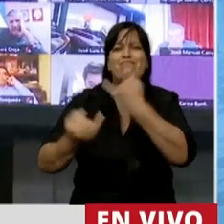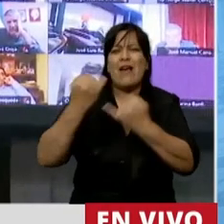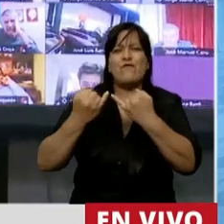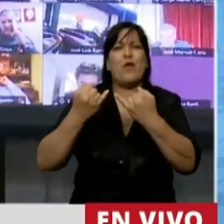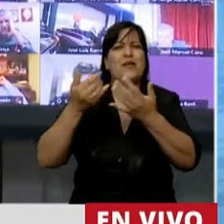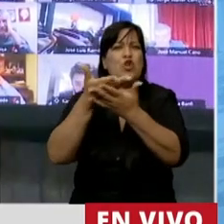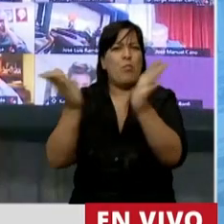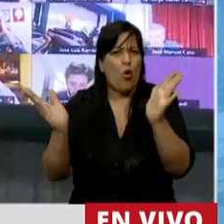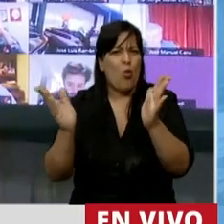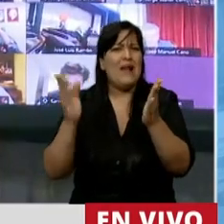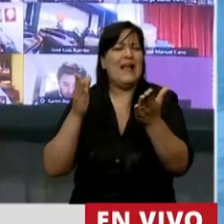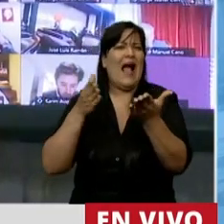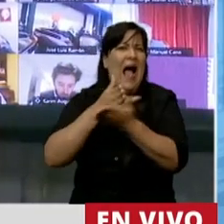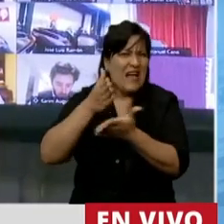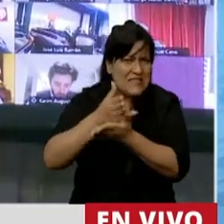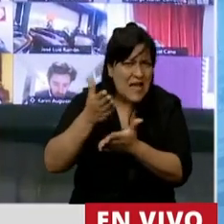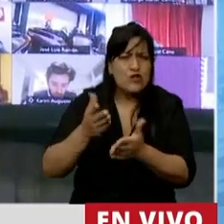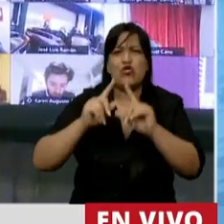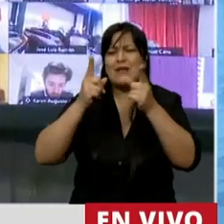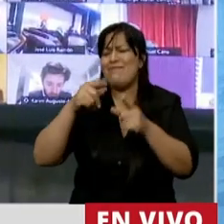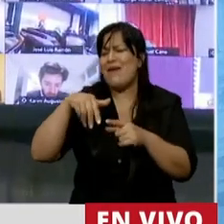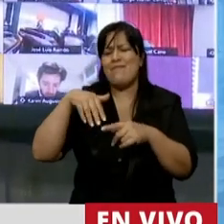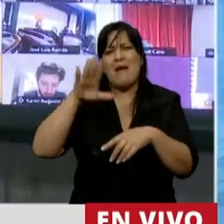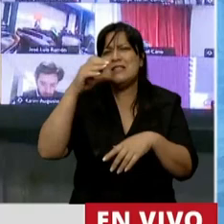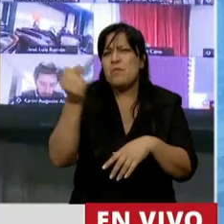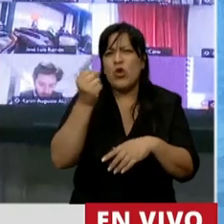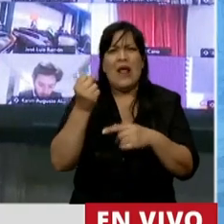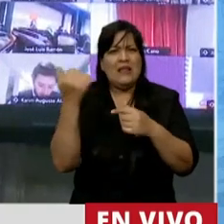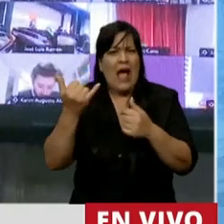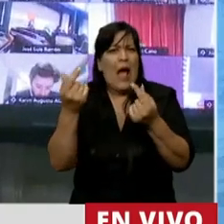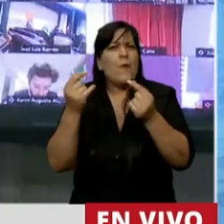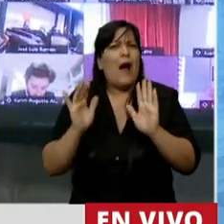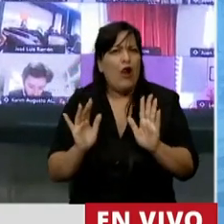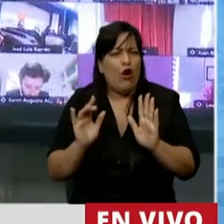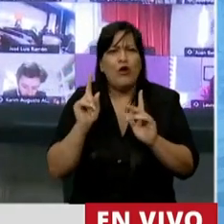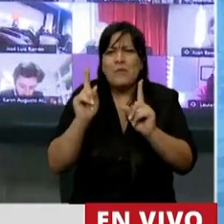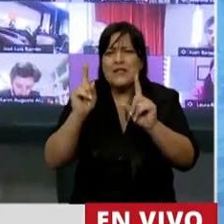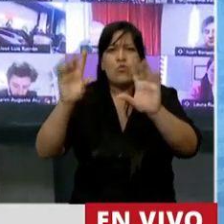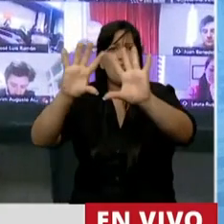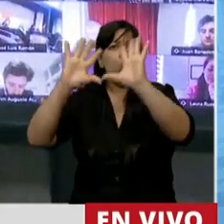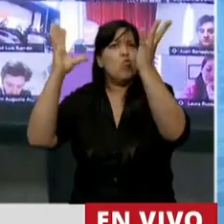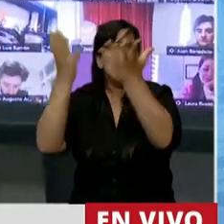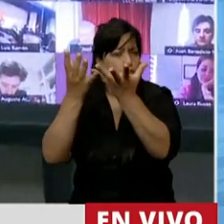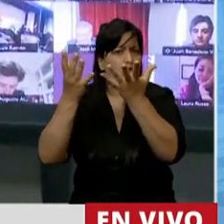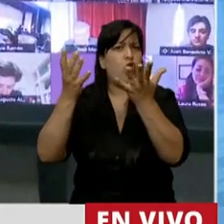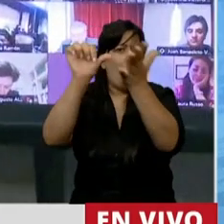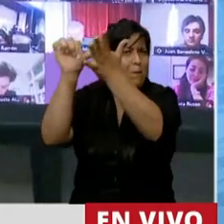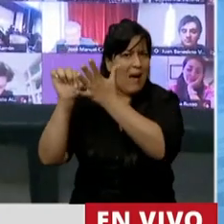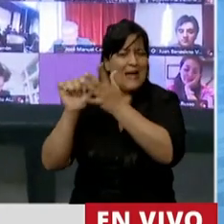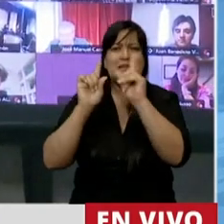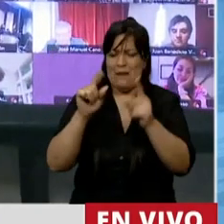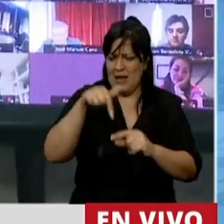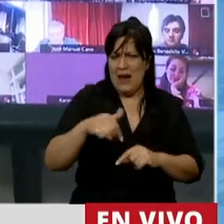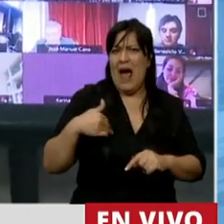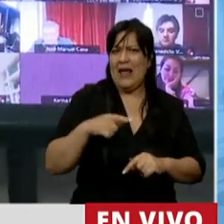pública y fundamentalmente el valor que le pone el mundo en general y nuestro país en